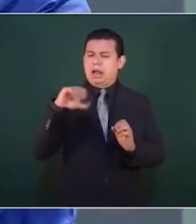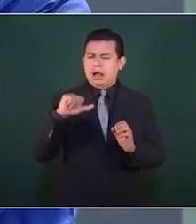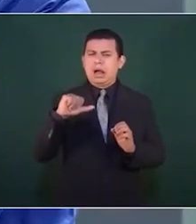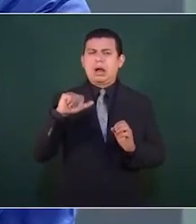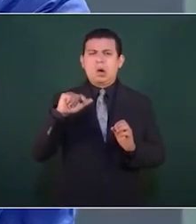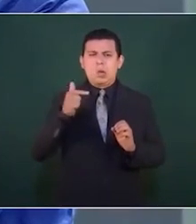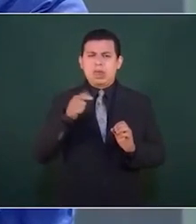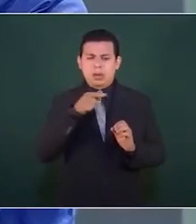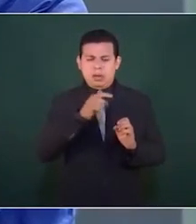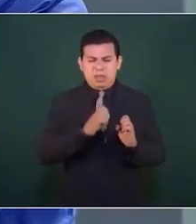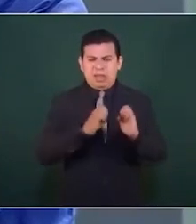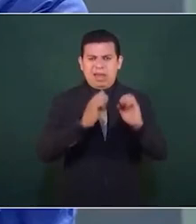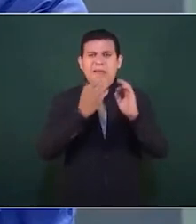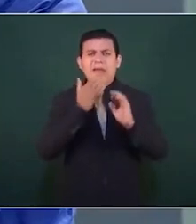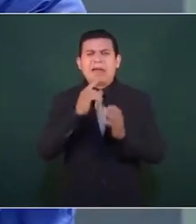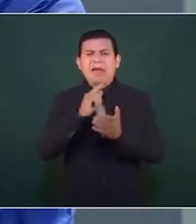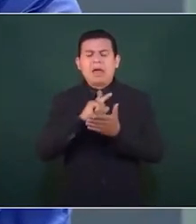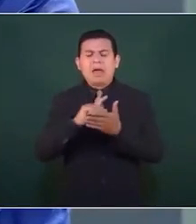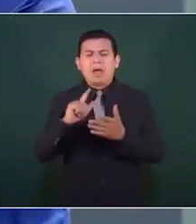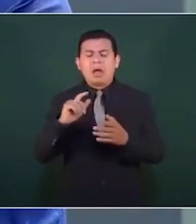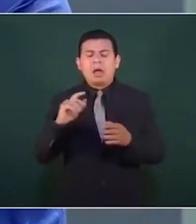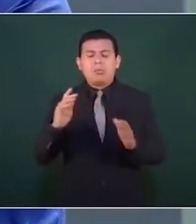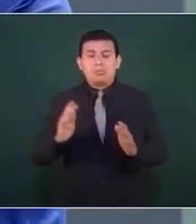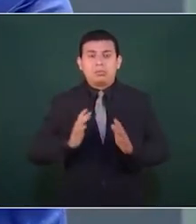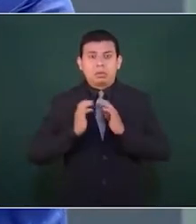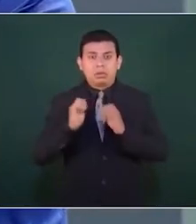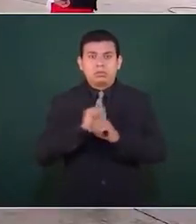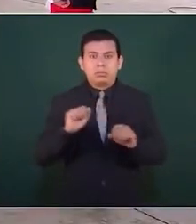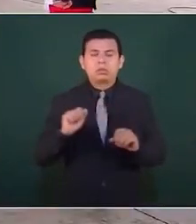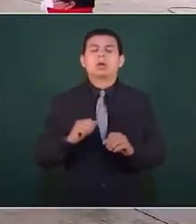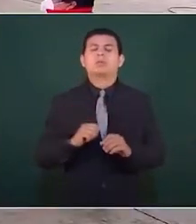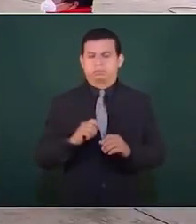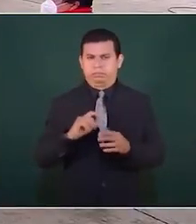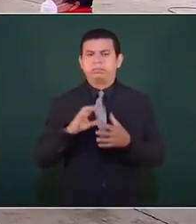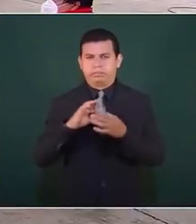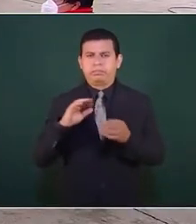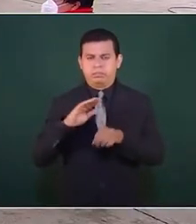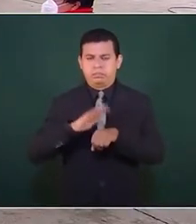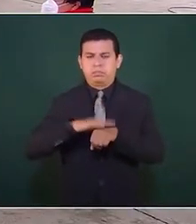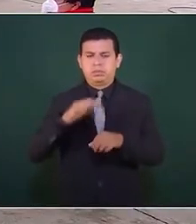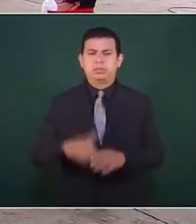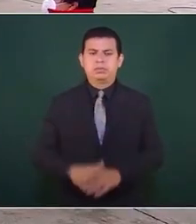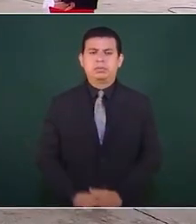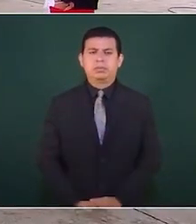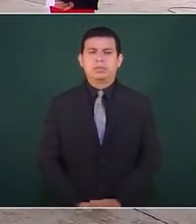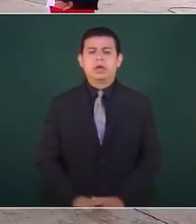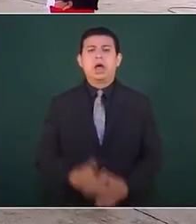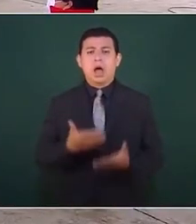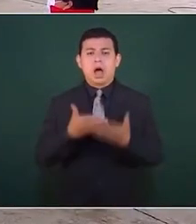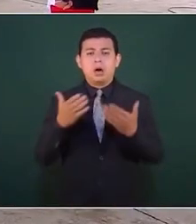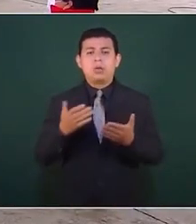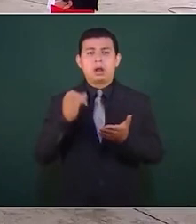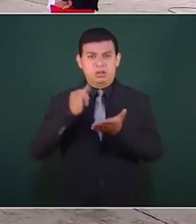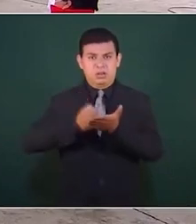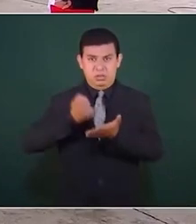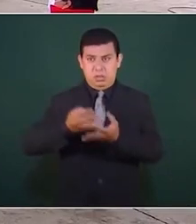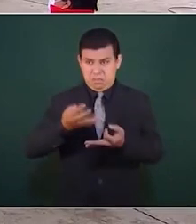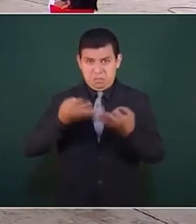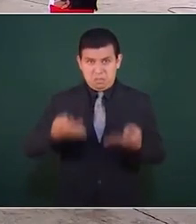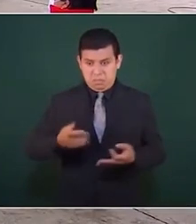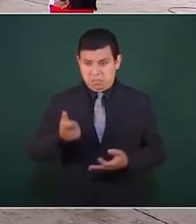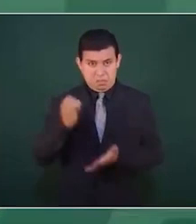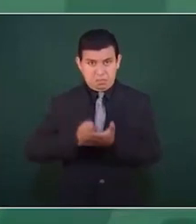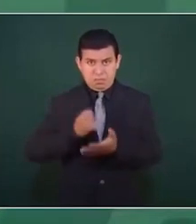Entonces, vamos a esperar, eso es lo que puedo comentar. ¿De cobro de derecho de piso, tienen esa información?